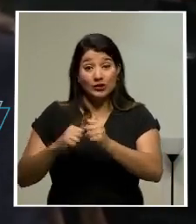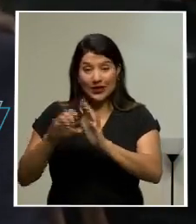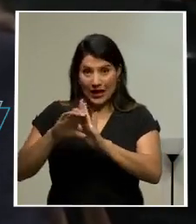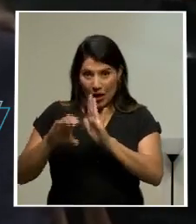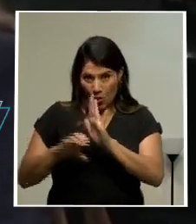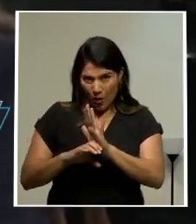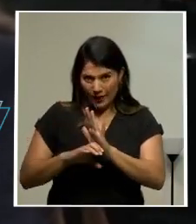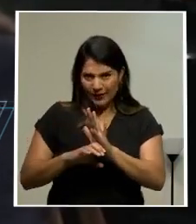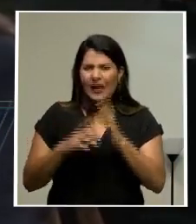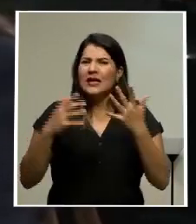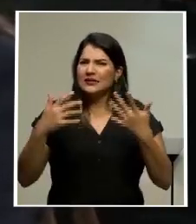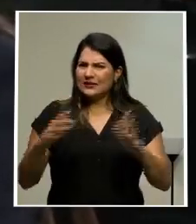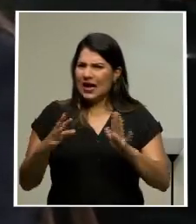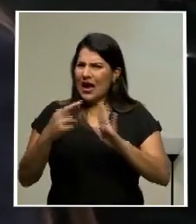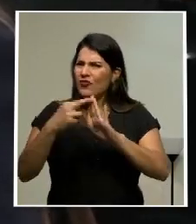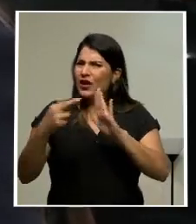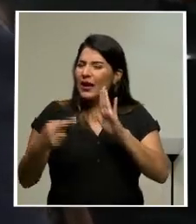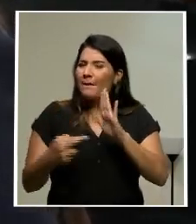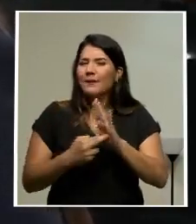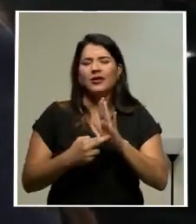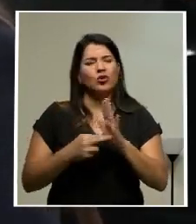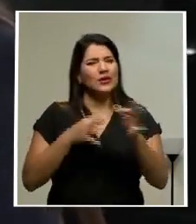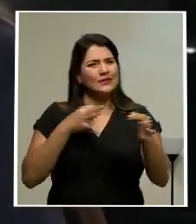esa opinión completa.